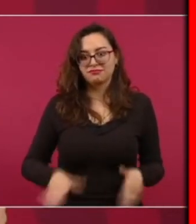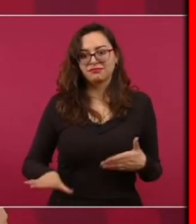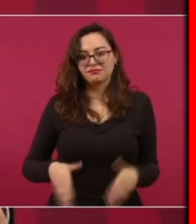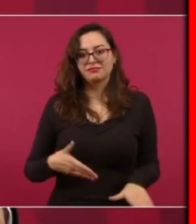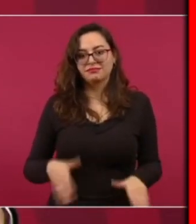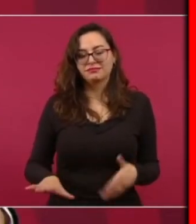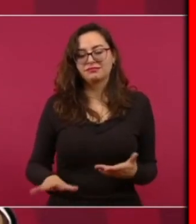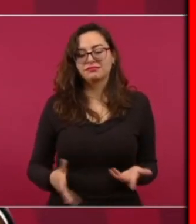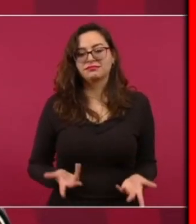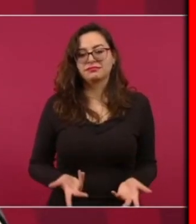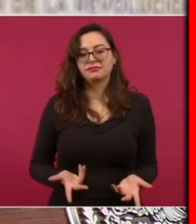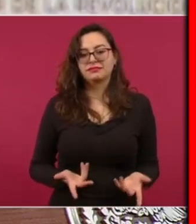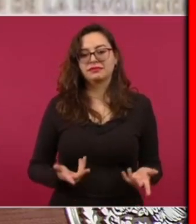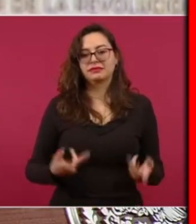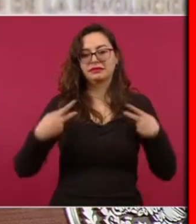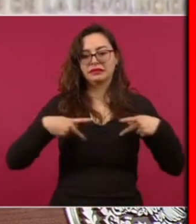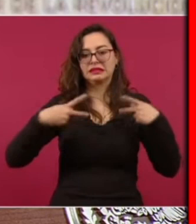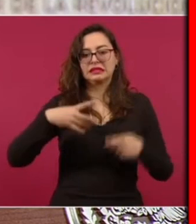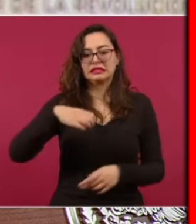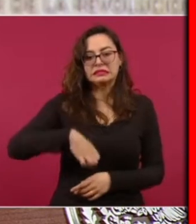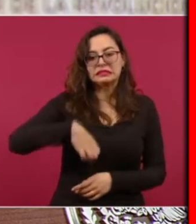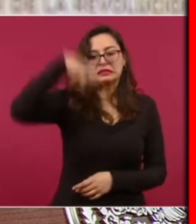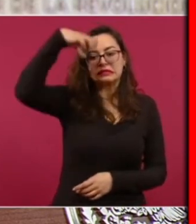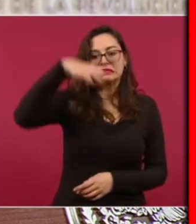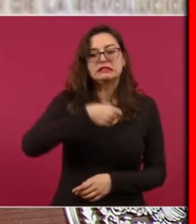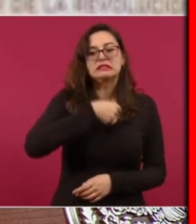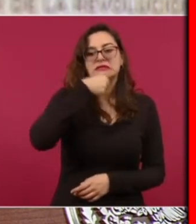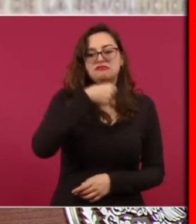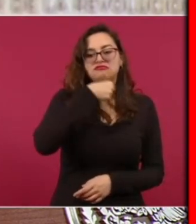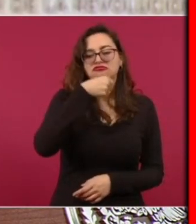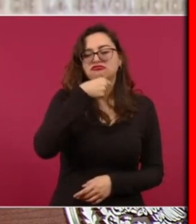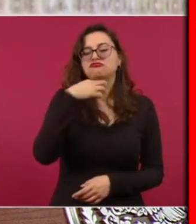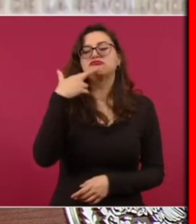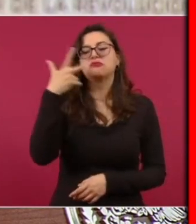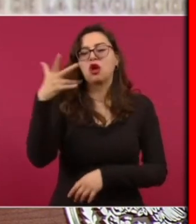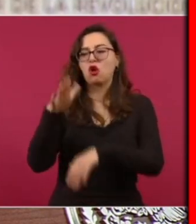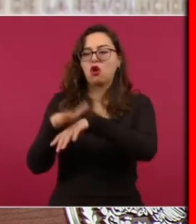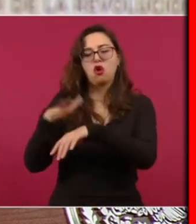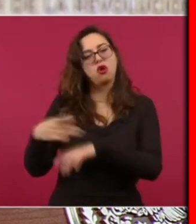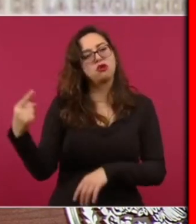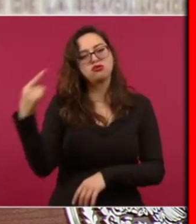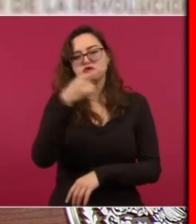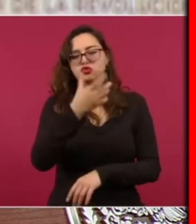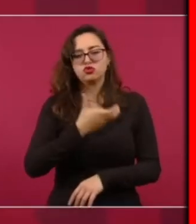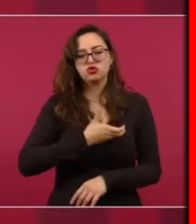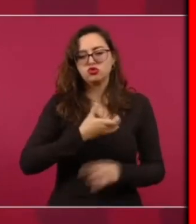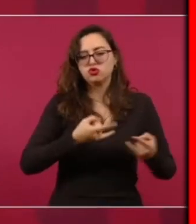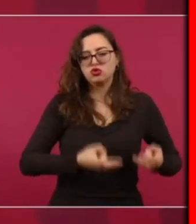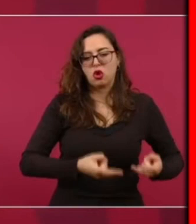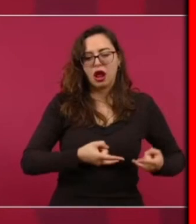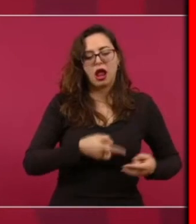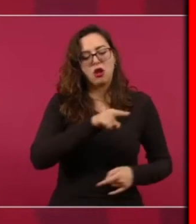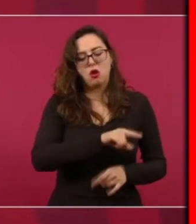Y los adultos mayores Pues Se les convocó A que estuviesen Esperando En el